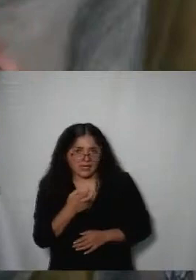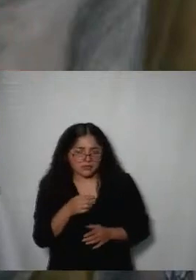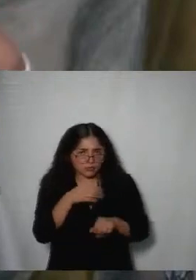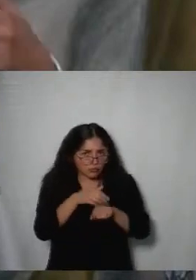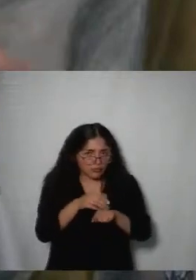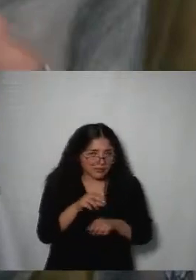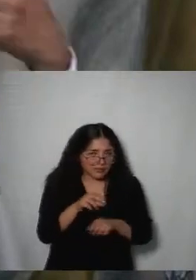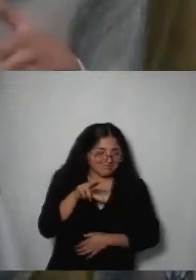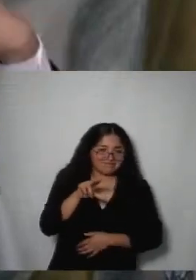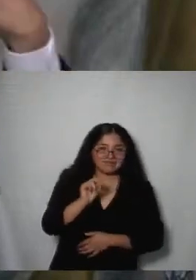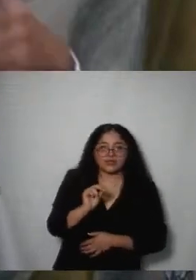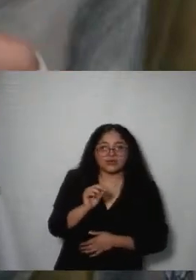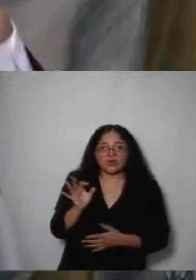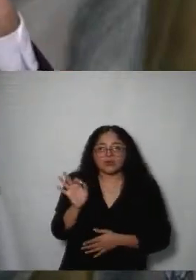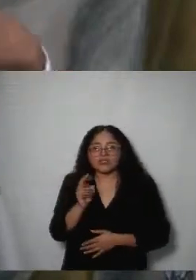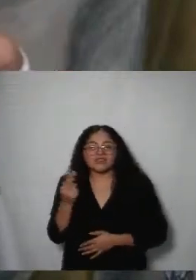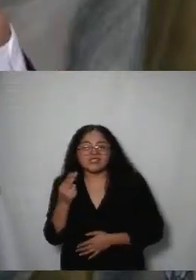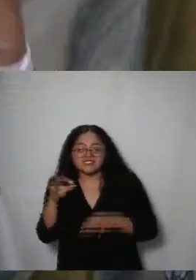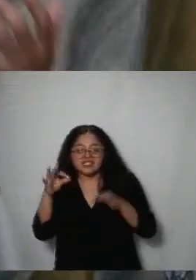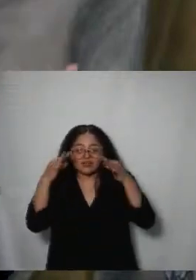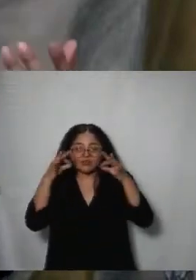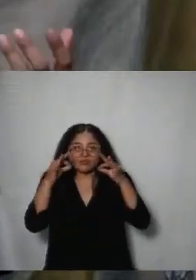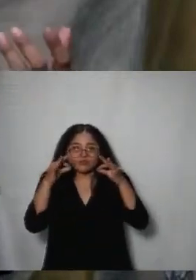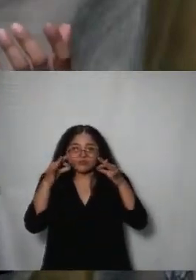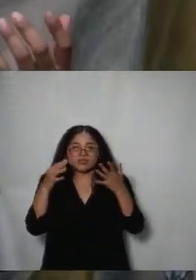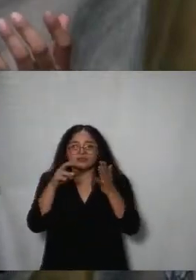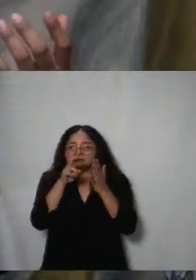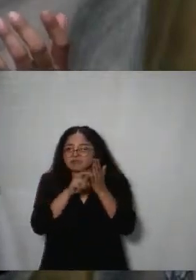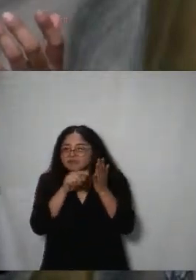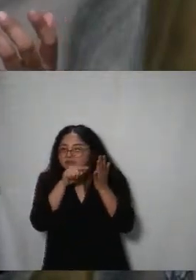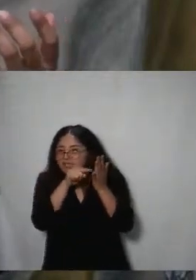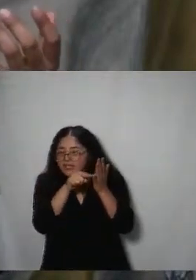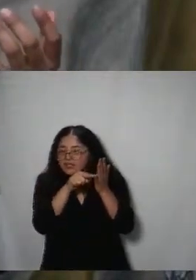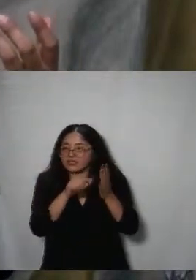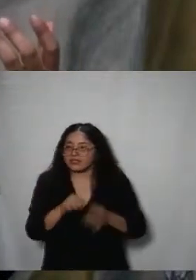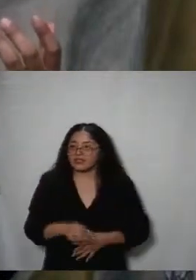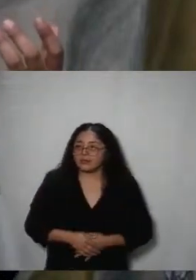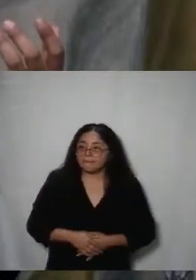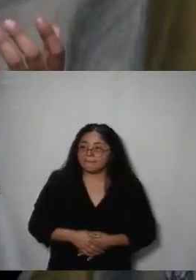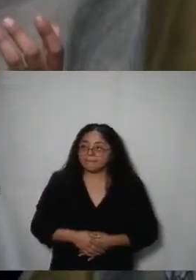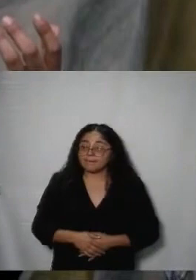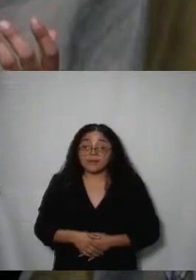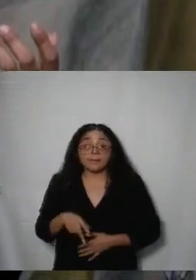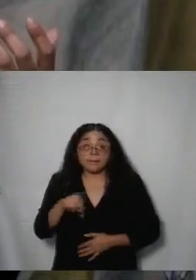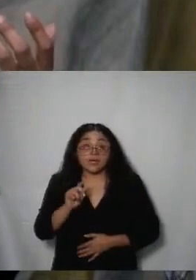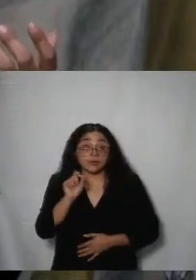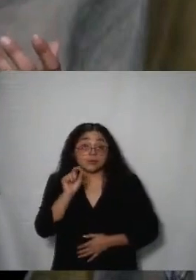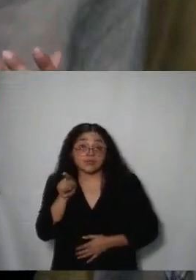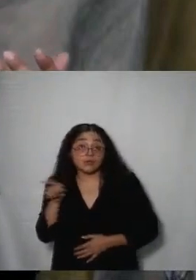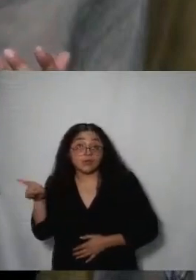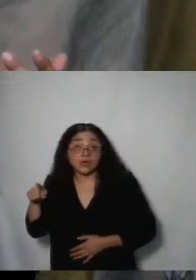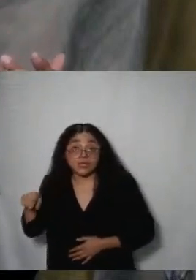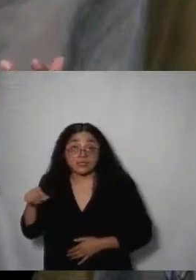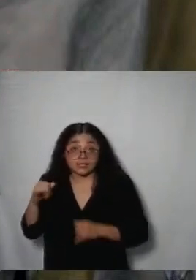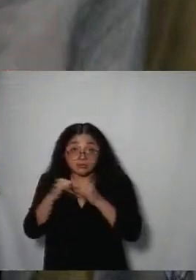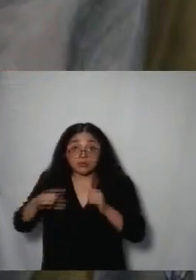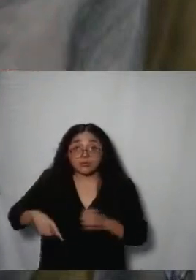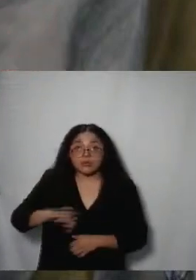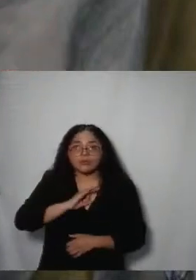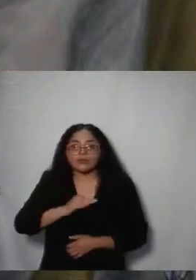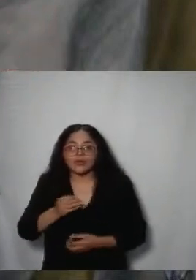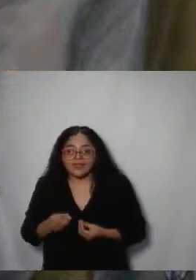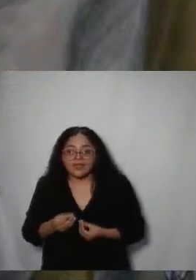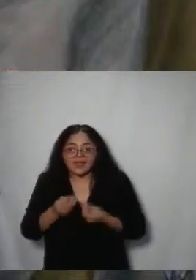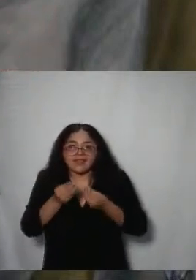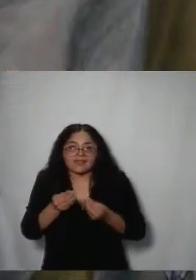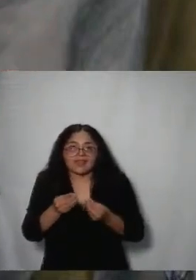es decir generar más información a través de dicha información a que el ente público me entregue la información en un formato excel y a